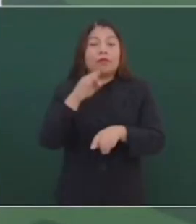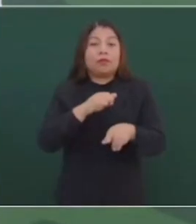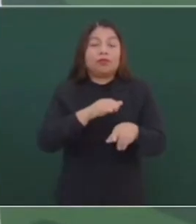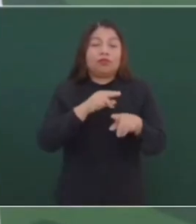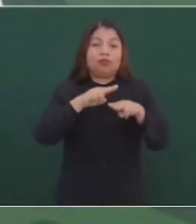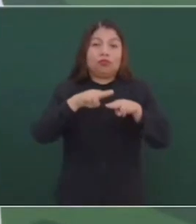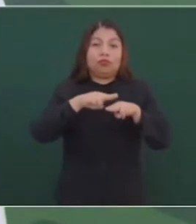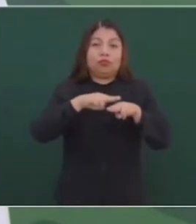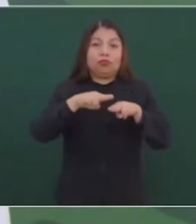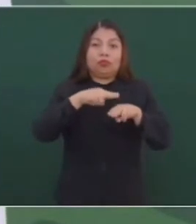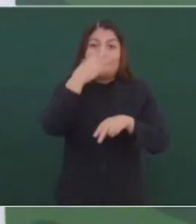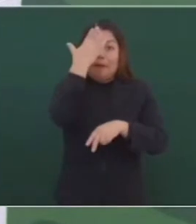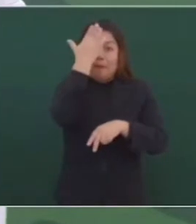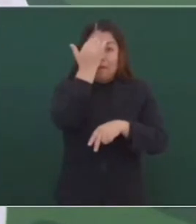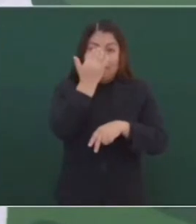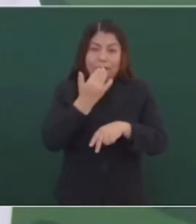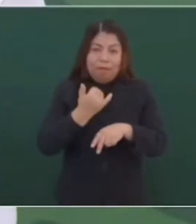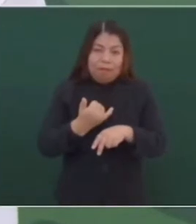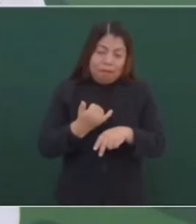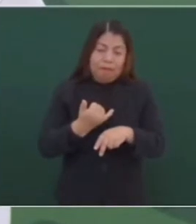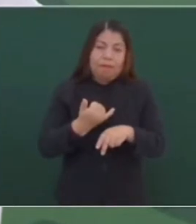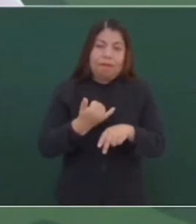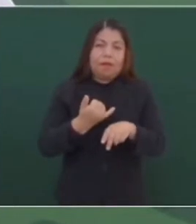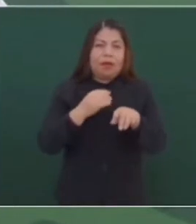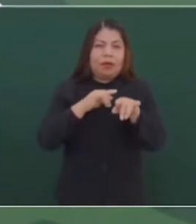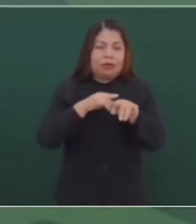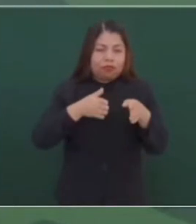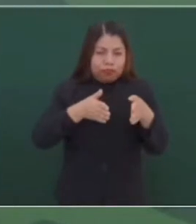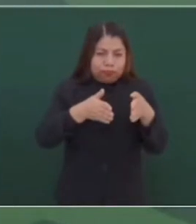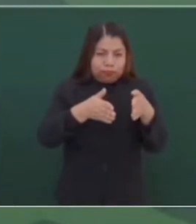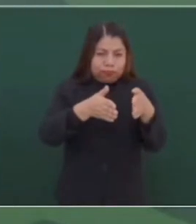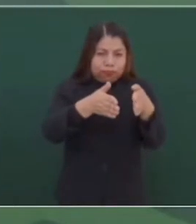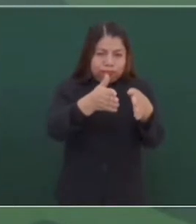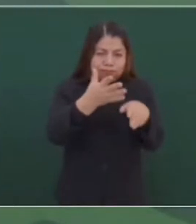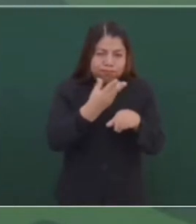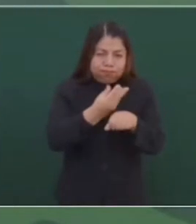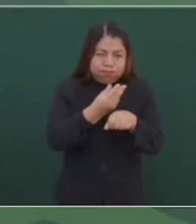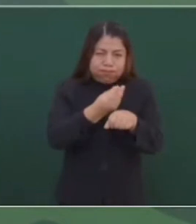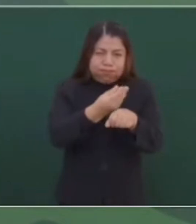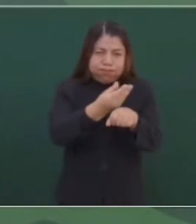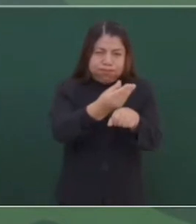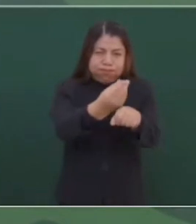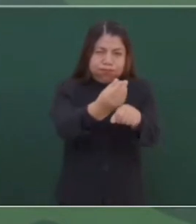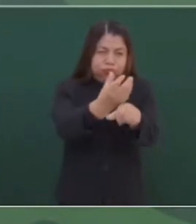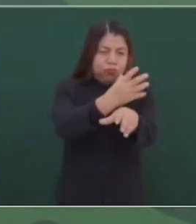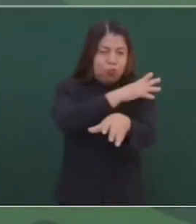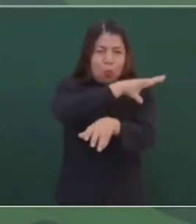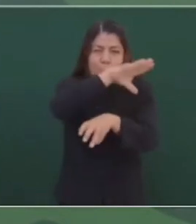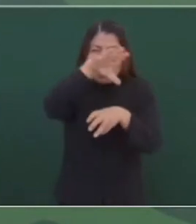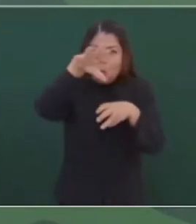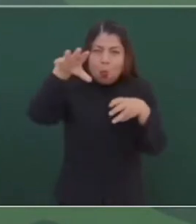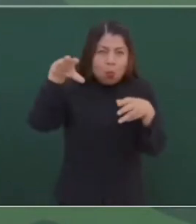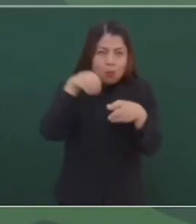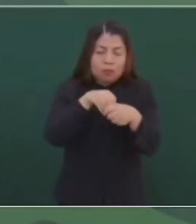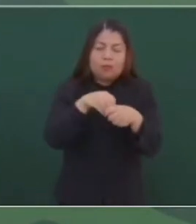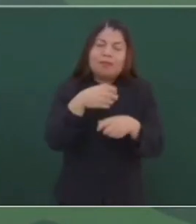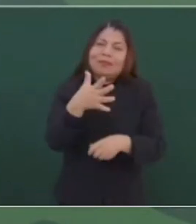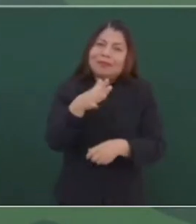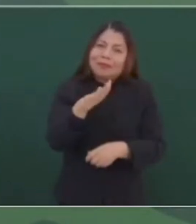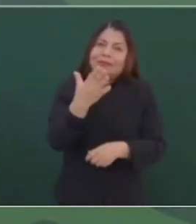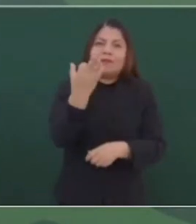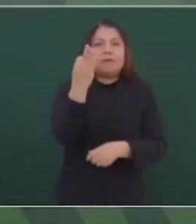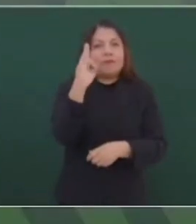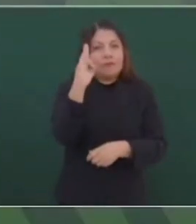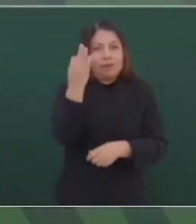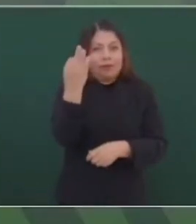Lo que deseamos es que empiece a funcionar el tren, que se empiecen a vender